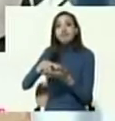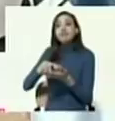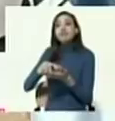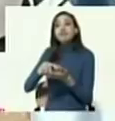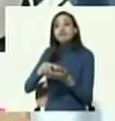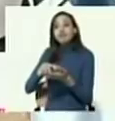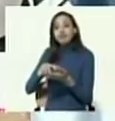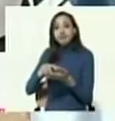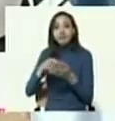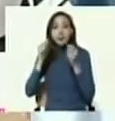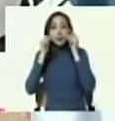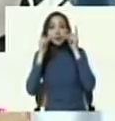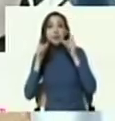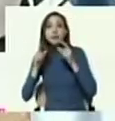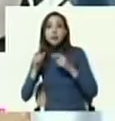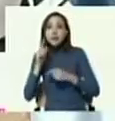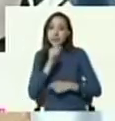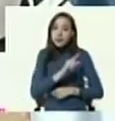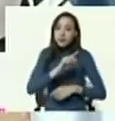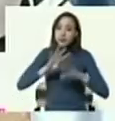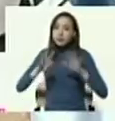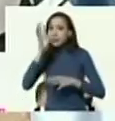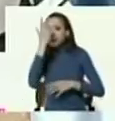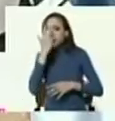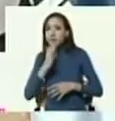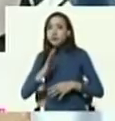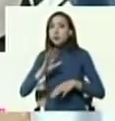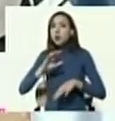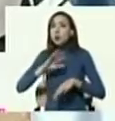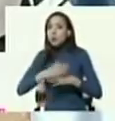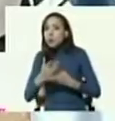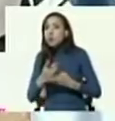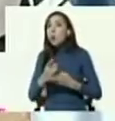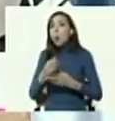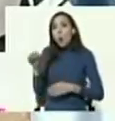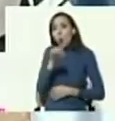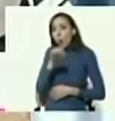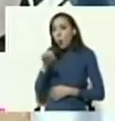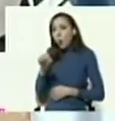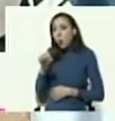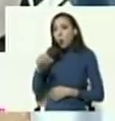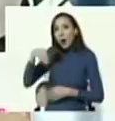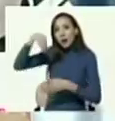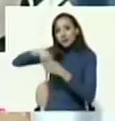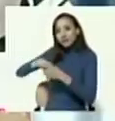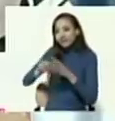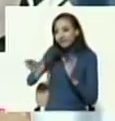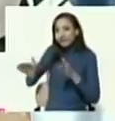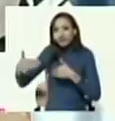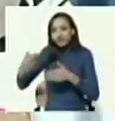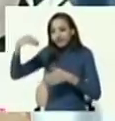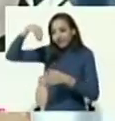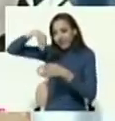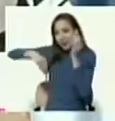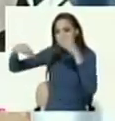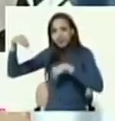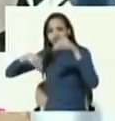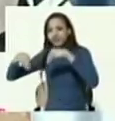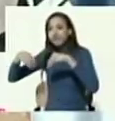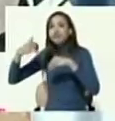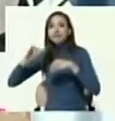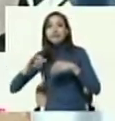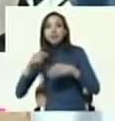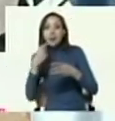octubre del año 2018 cuando un vehículo conducido por una mujer le fueron descubiertos varias cajas con insumos médicos quirúrgicos